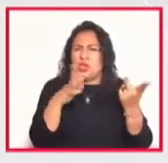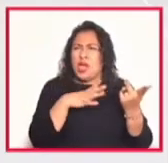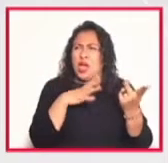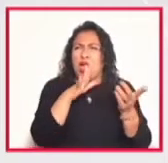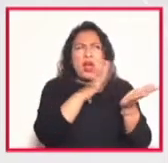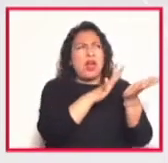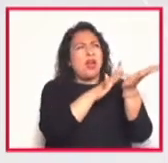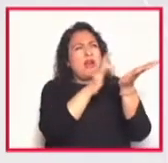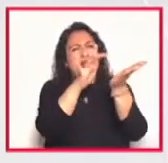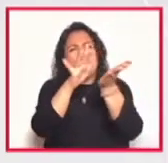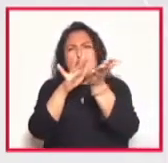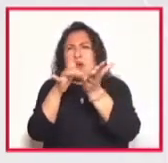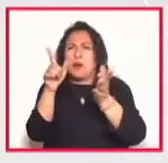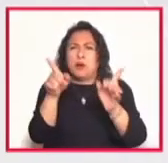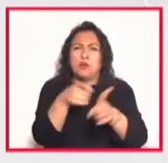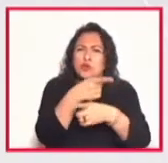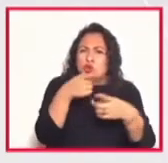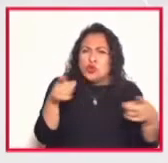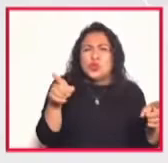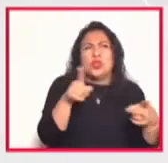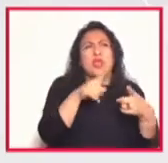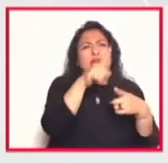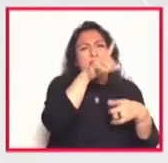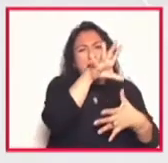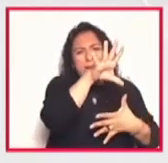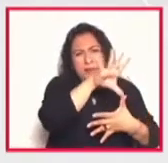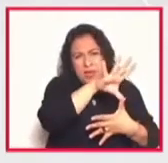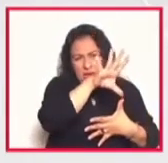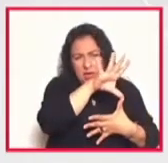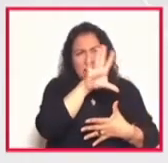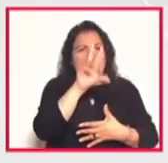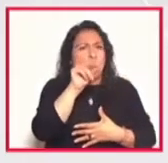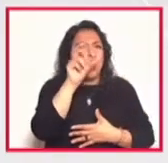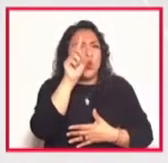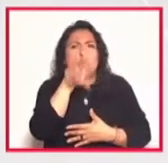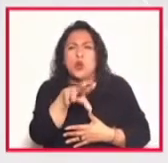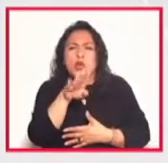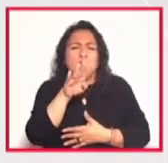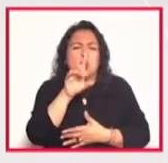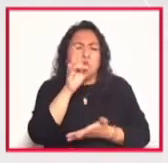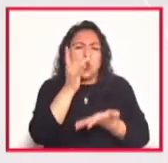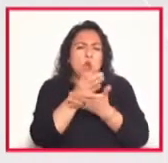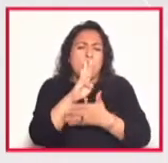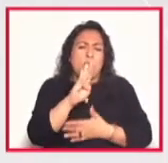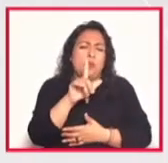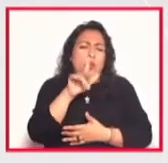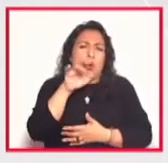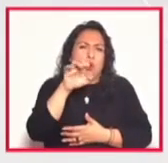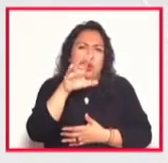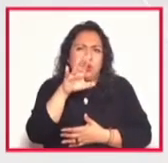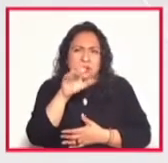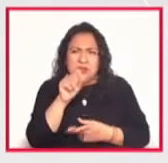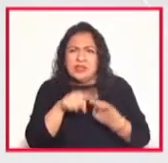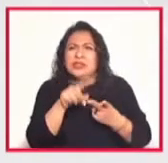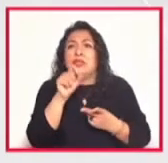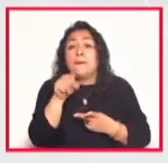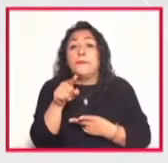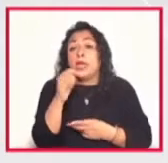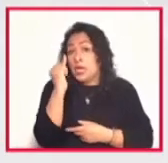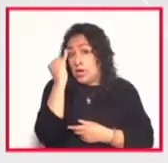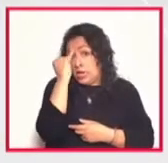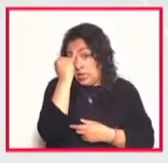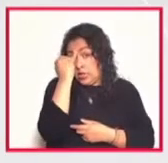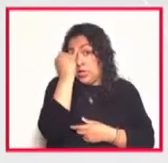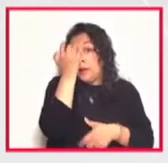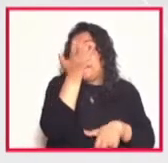de la música también americana no solamente del blues y del rock time sino de la música india americana